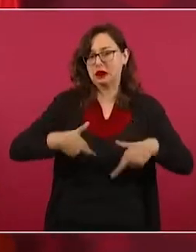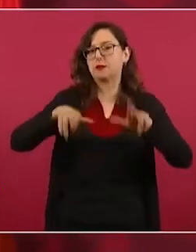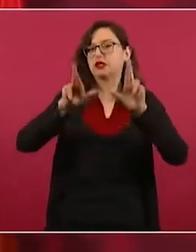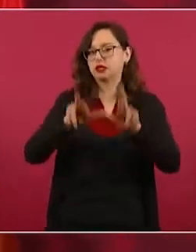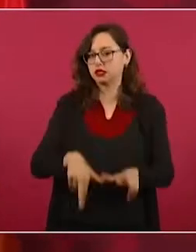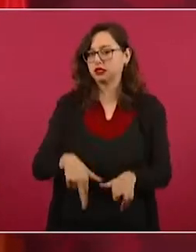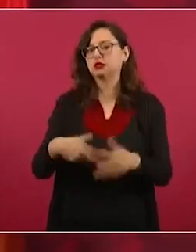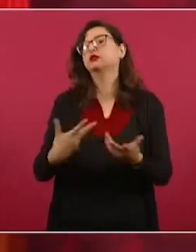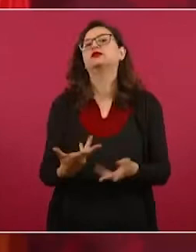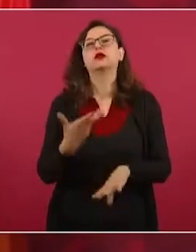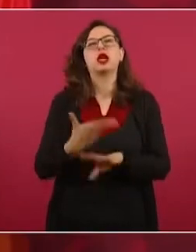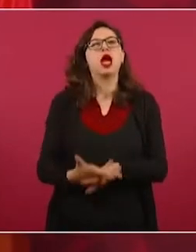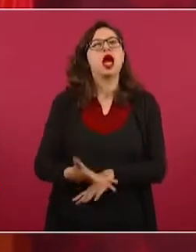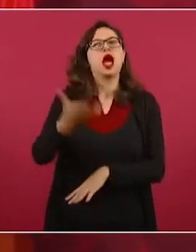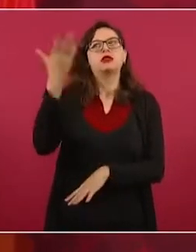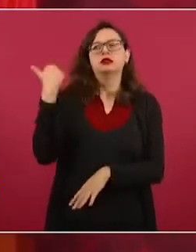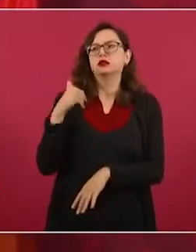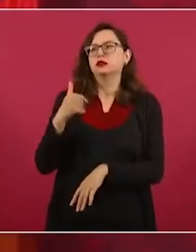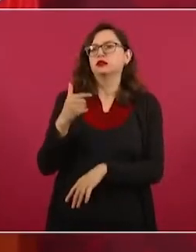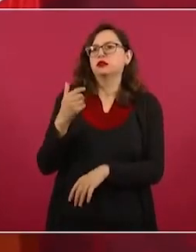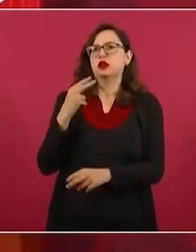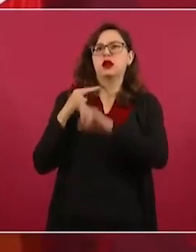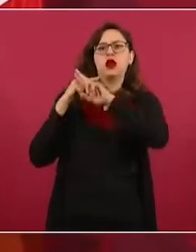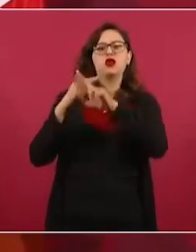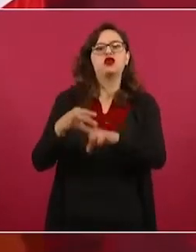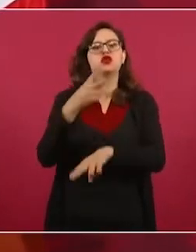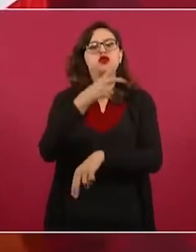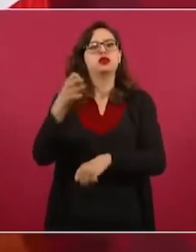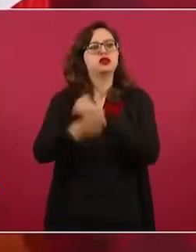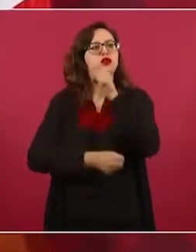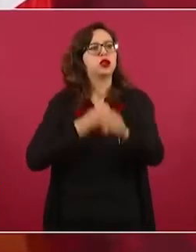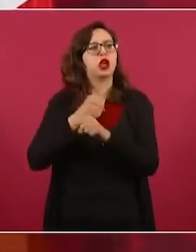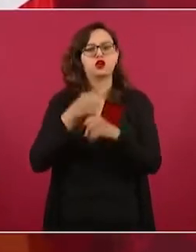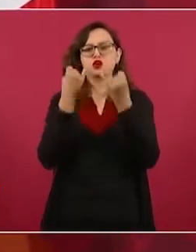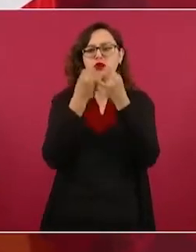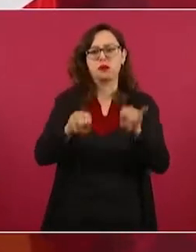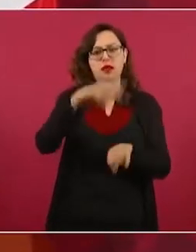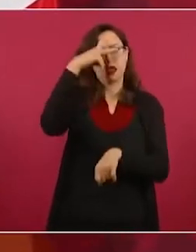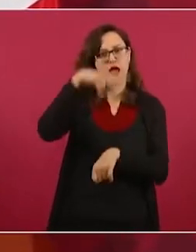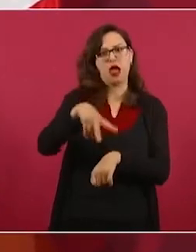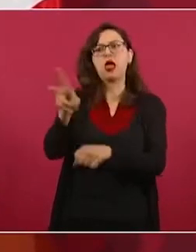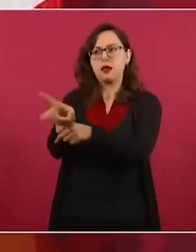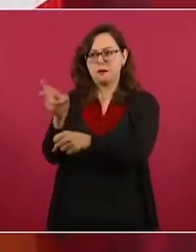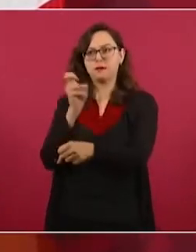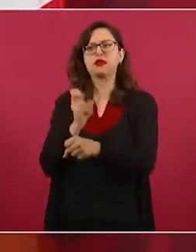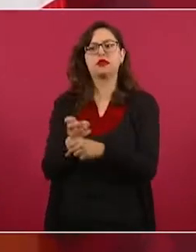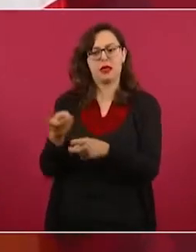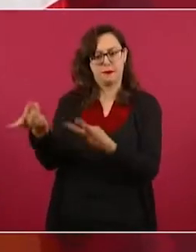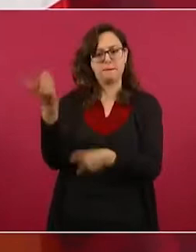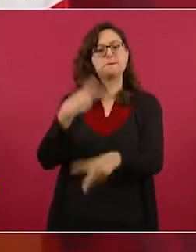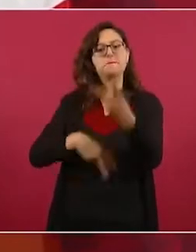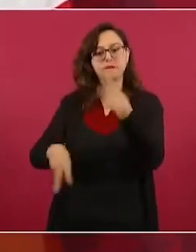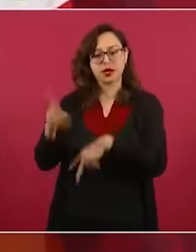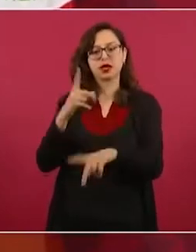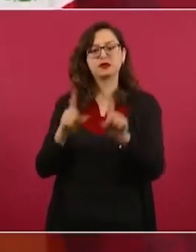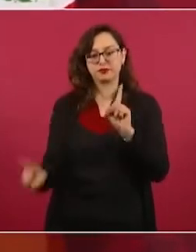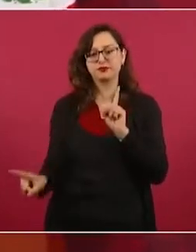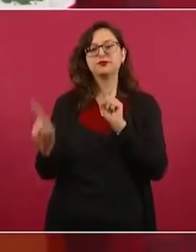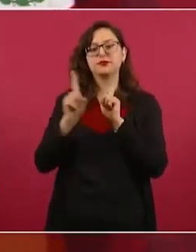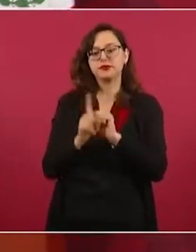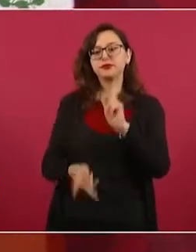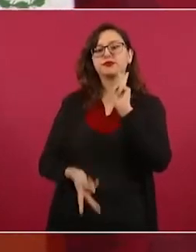nuestra independencia, los 200 años de nuestra independencia, él estuvo el invitado, y el que platicó con él